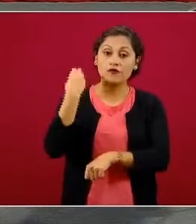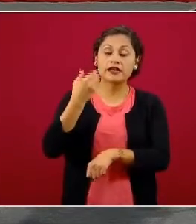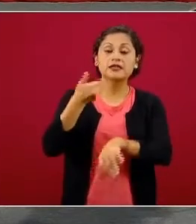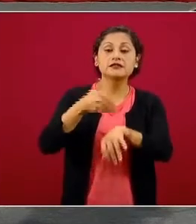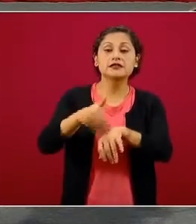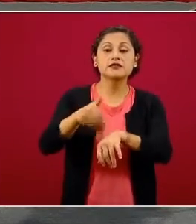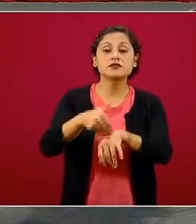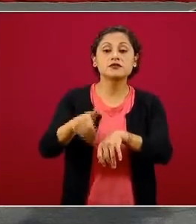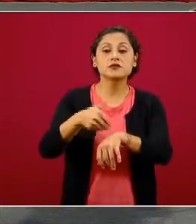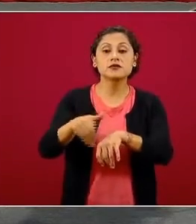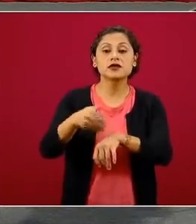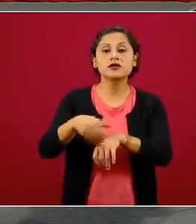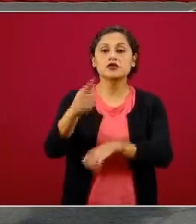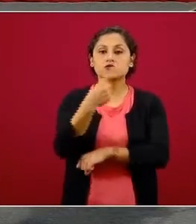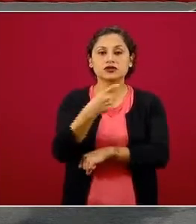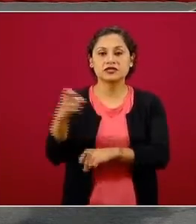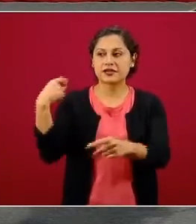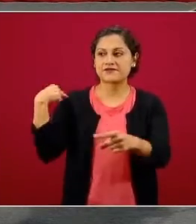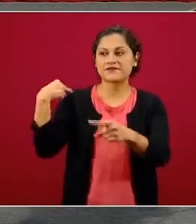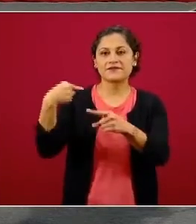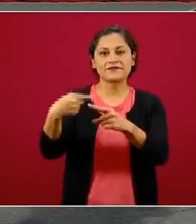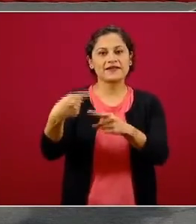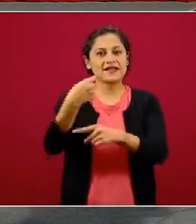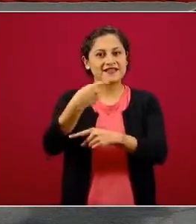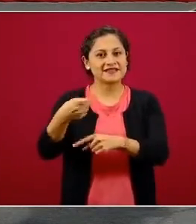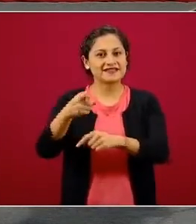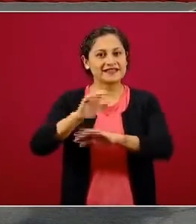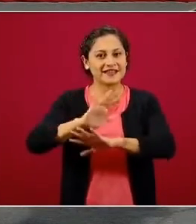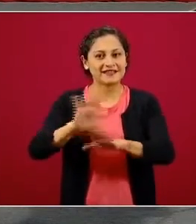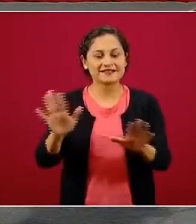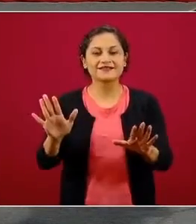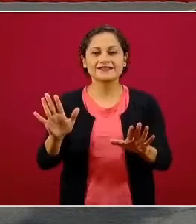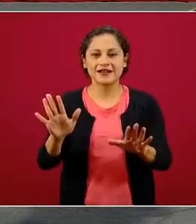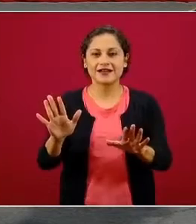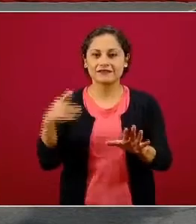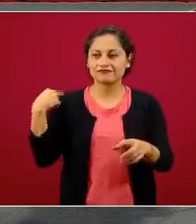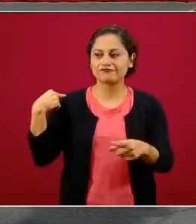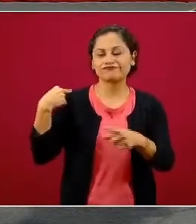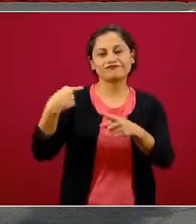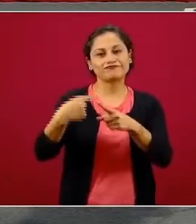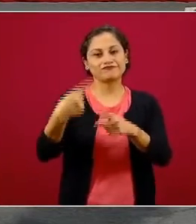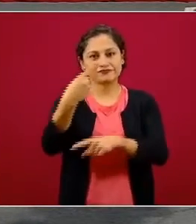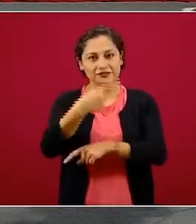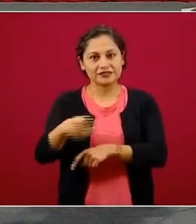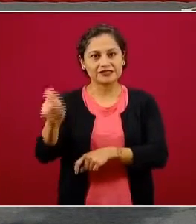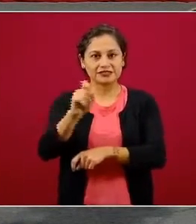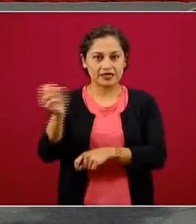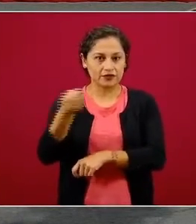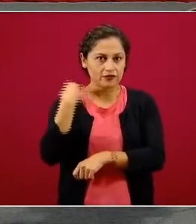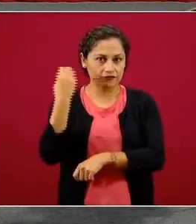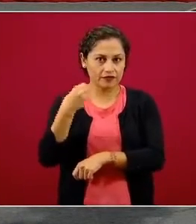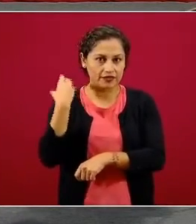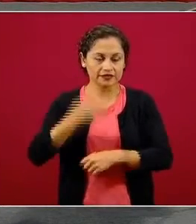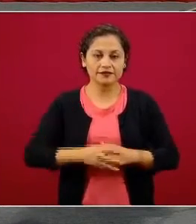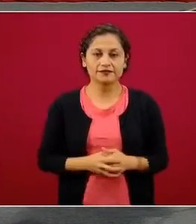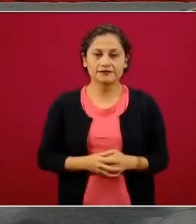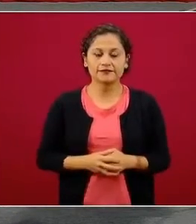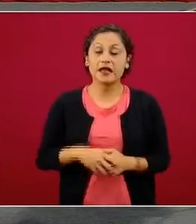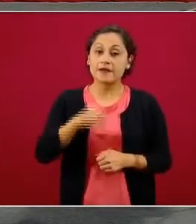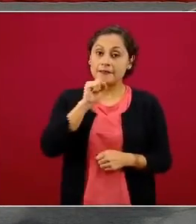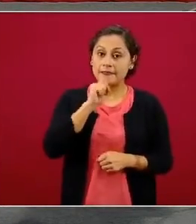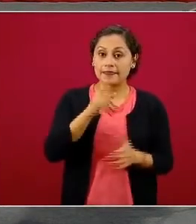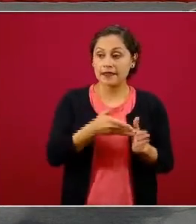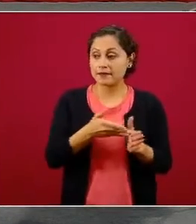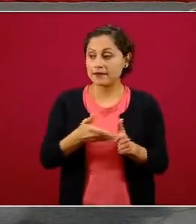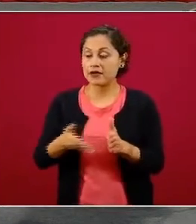100. Son 100 conferencias ya las que se han llevado a cabo hasta esta noche. Y estamos completando también la